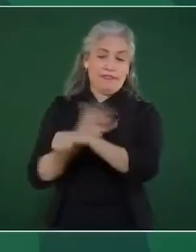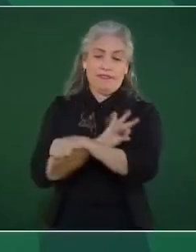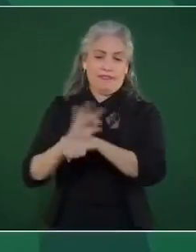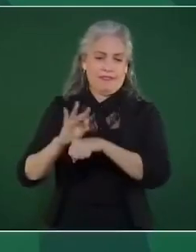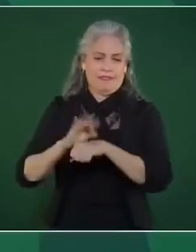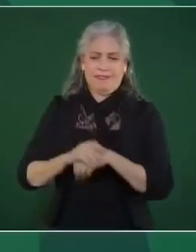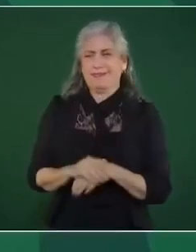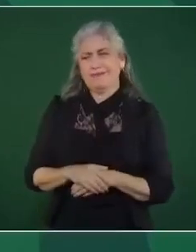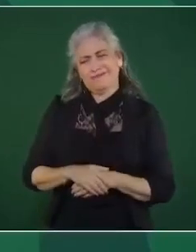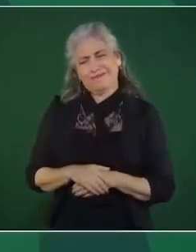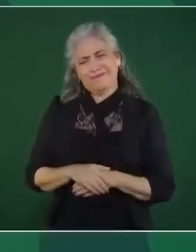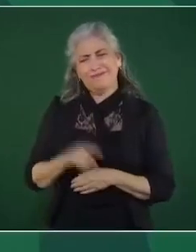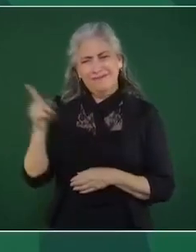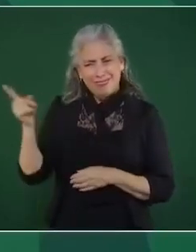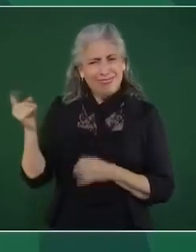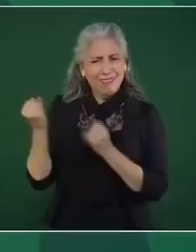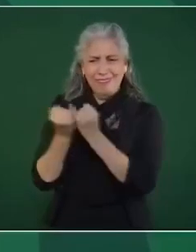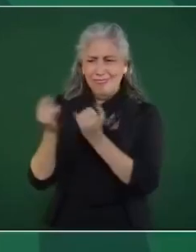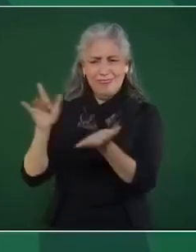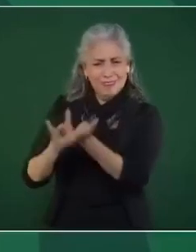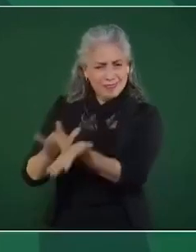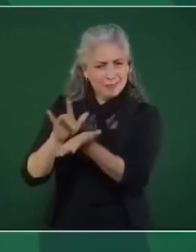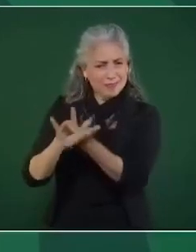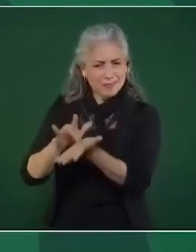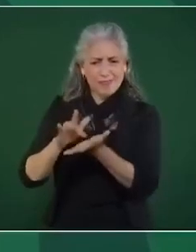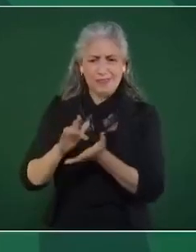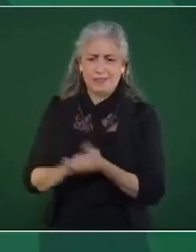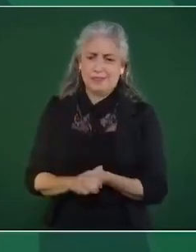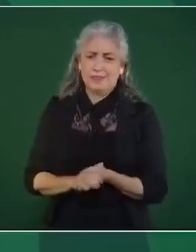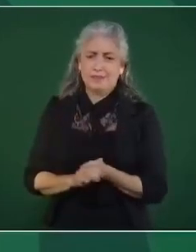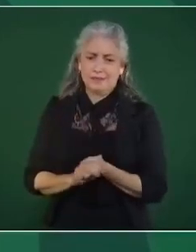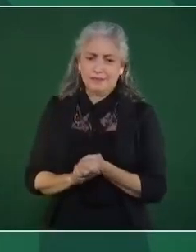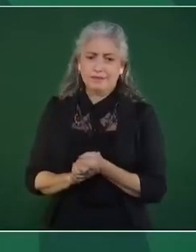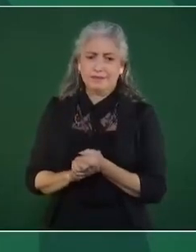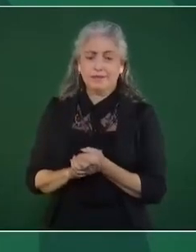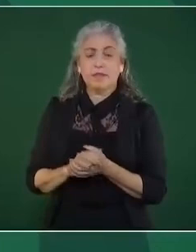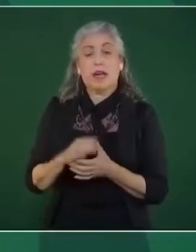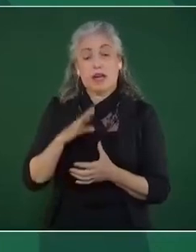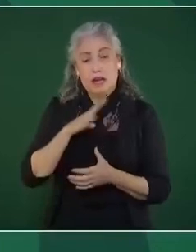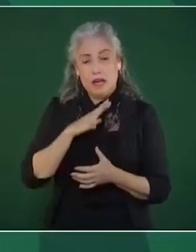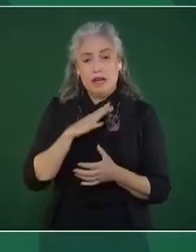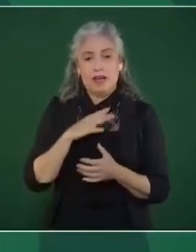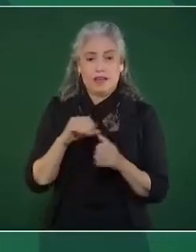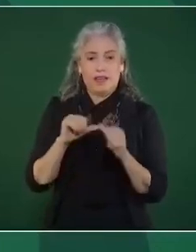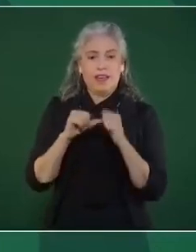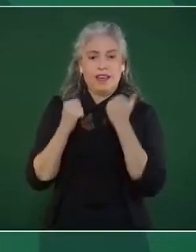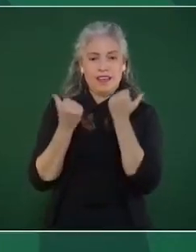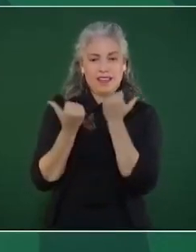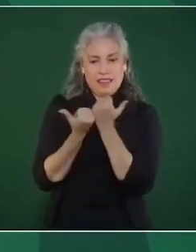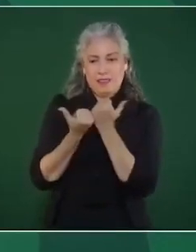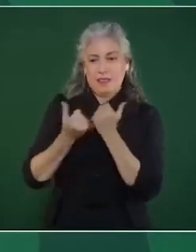organizaciones supuestamente no gubernamentales de la sociedad civil. ¡Gracias!